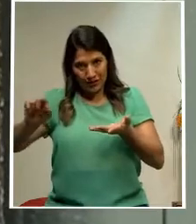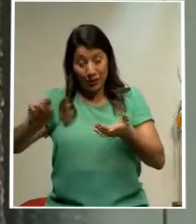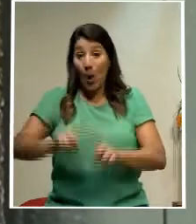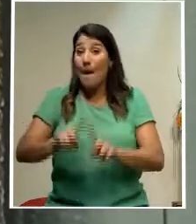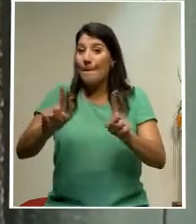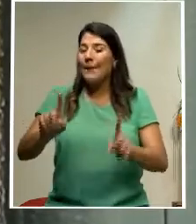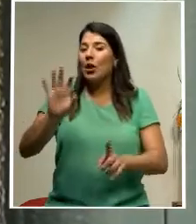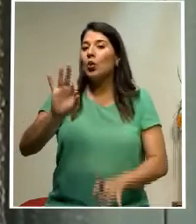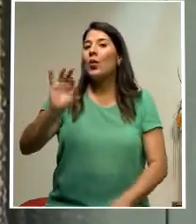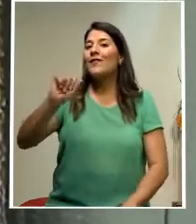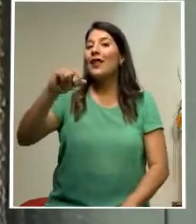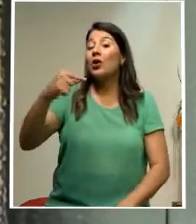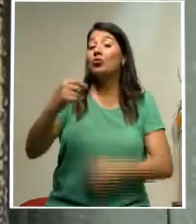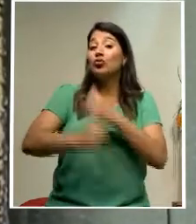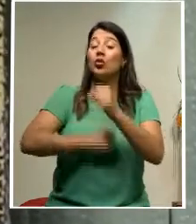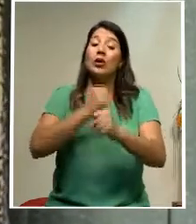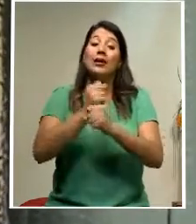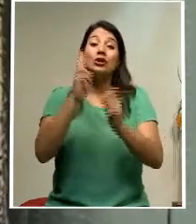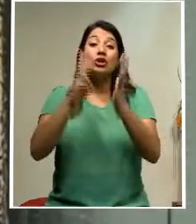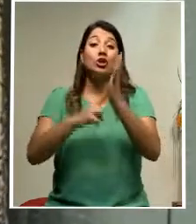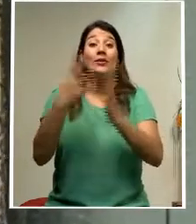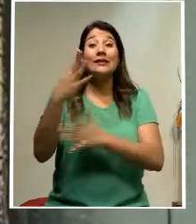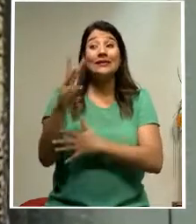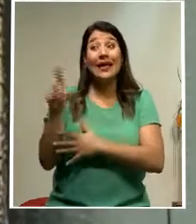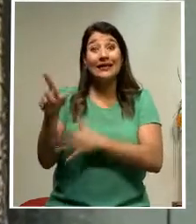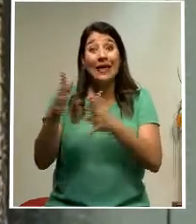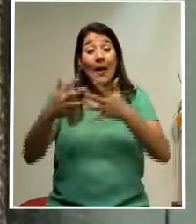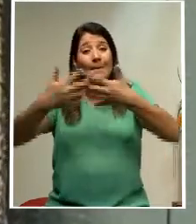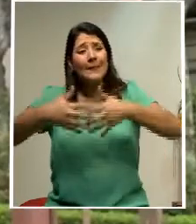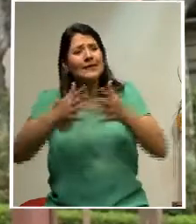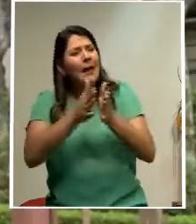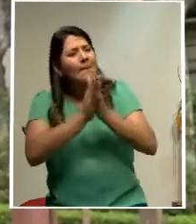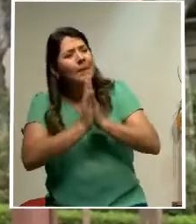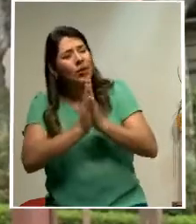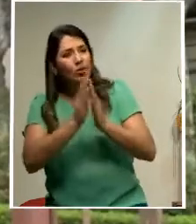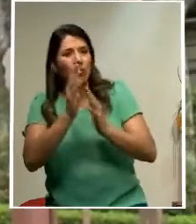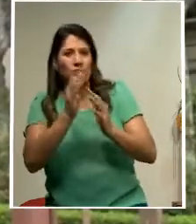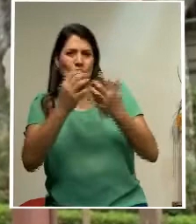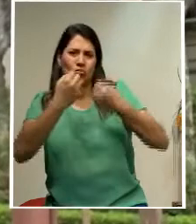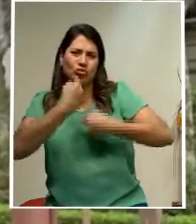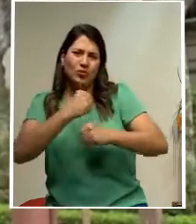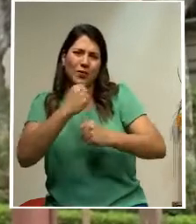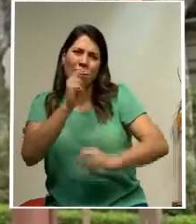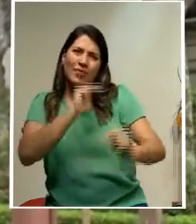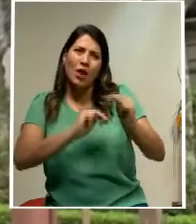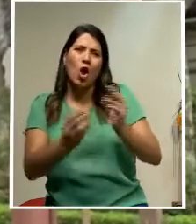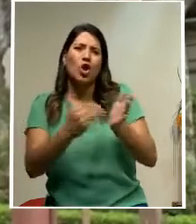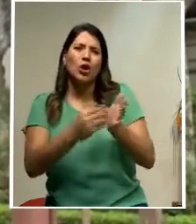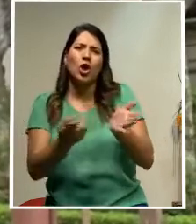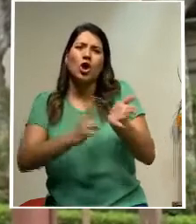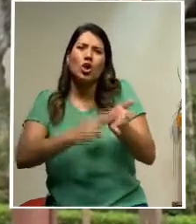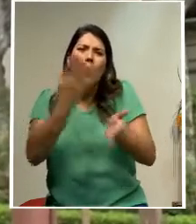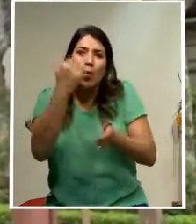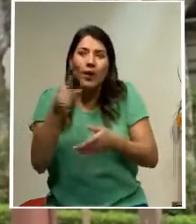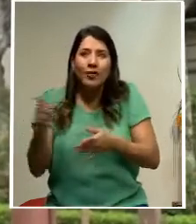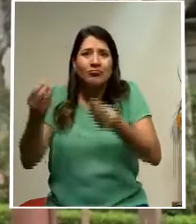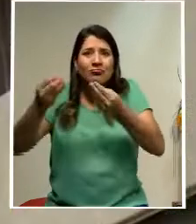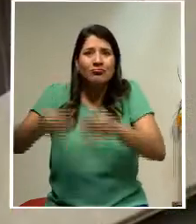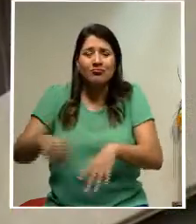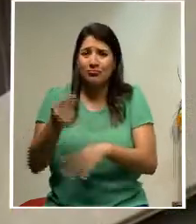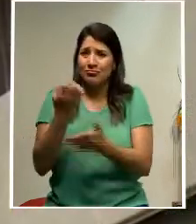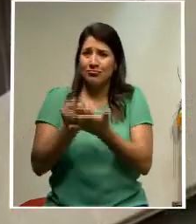agosto del año 2016, la empresa le pidió a la municipalidad renegociar el contrato, ya que tenía pérdidas económicas y un